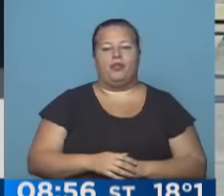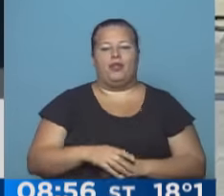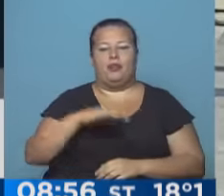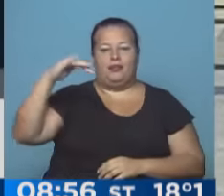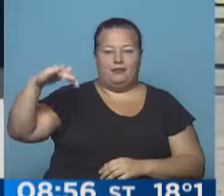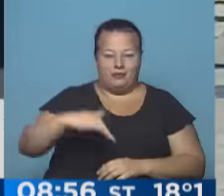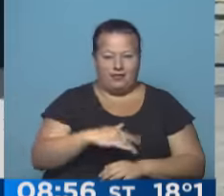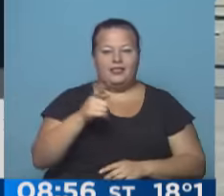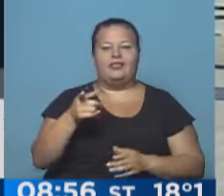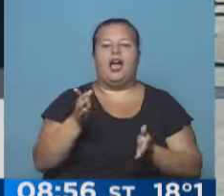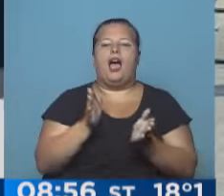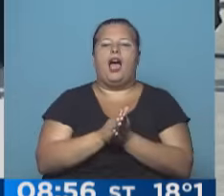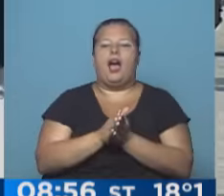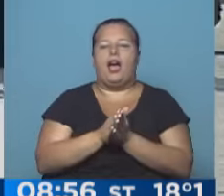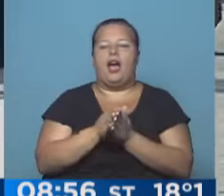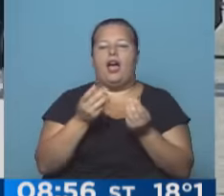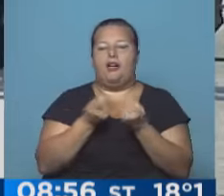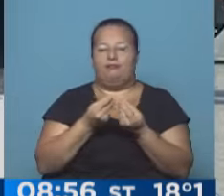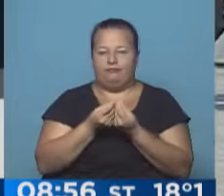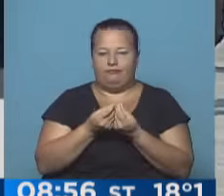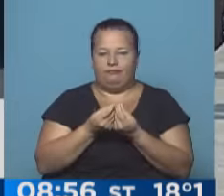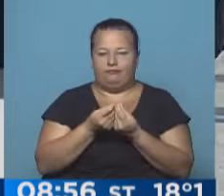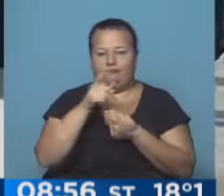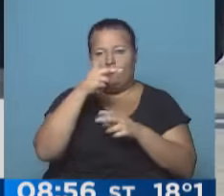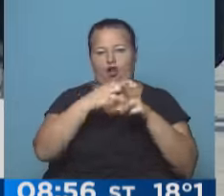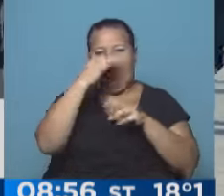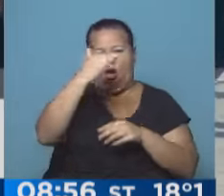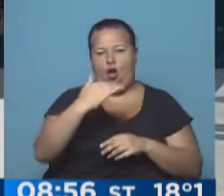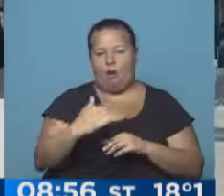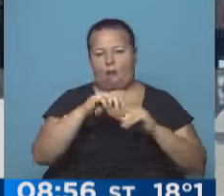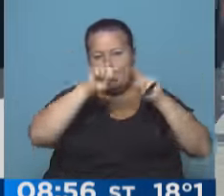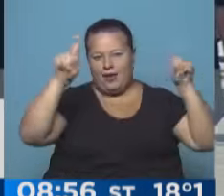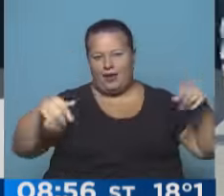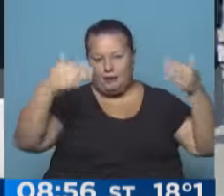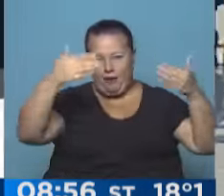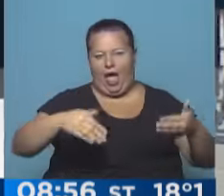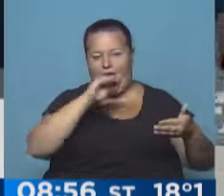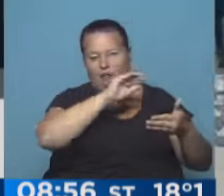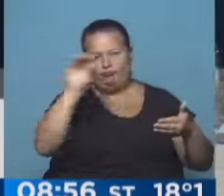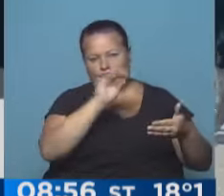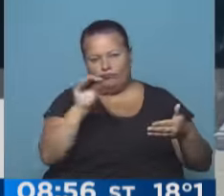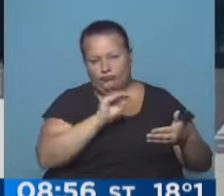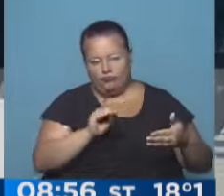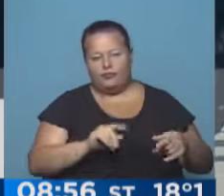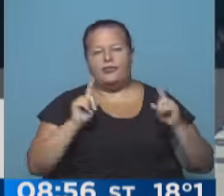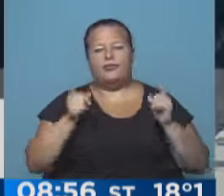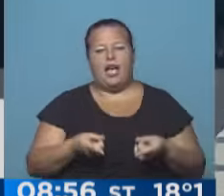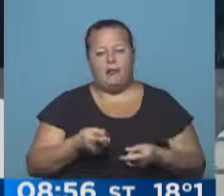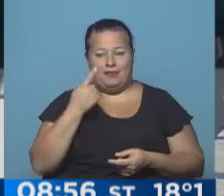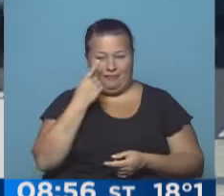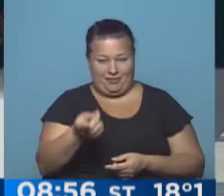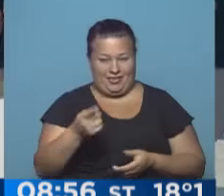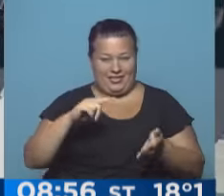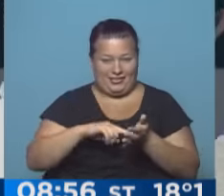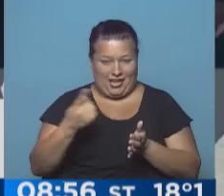la rampa donde se encuentran gran cantidad de nombres inscriptos allí. Y ahí vemos en